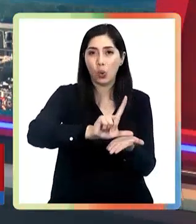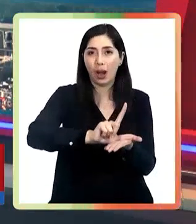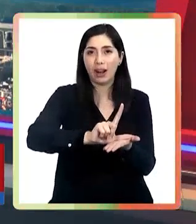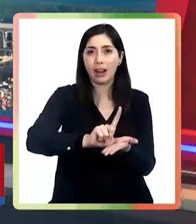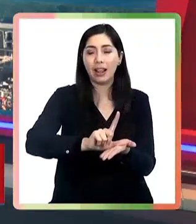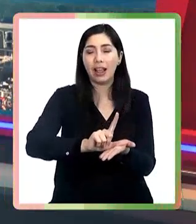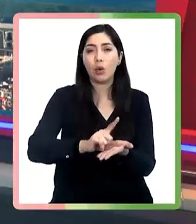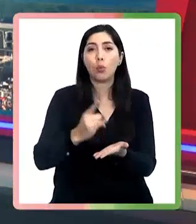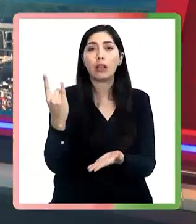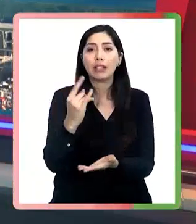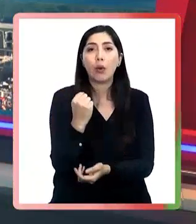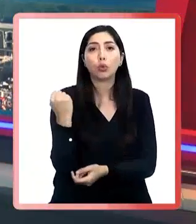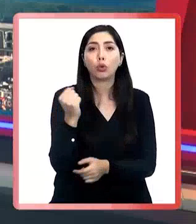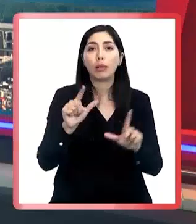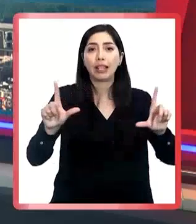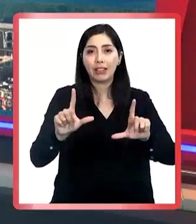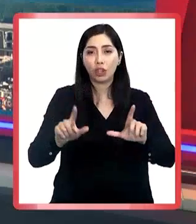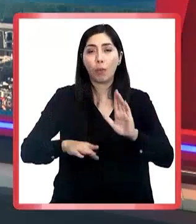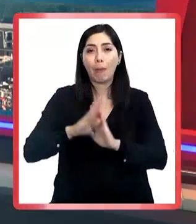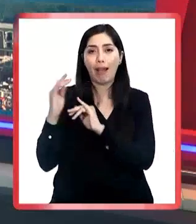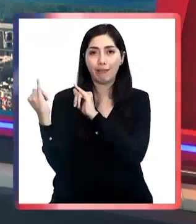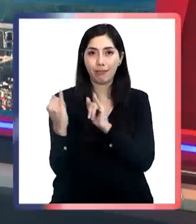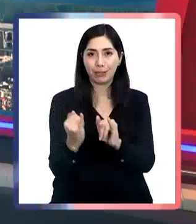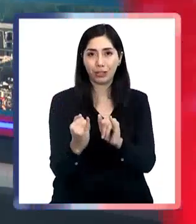Autónoma Televisión con más información.